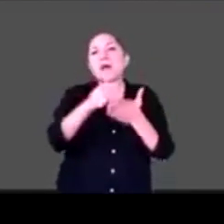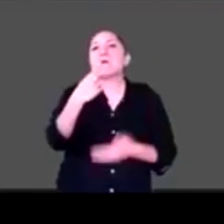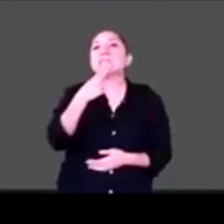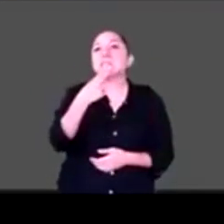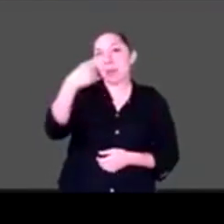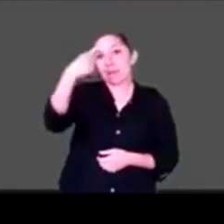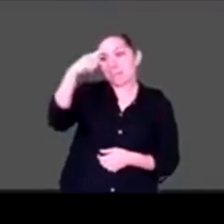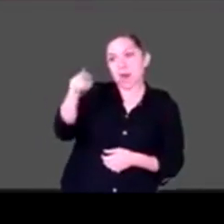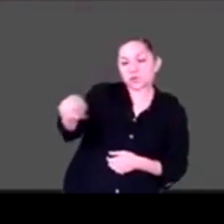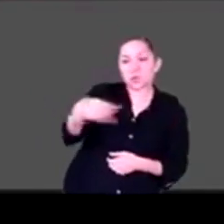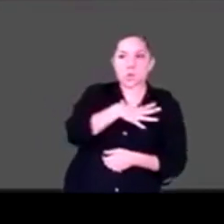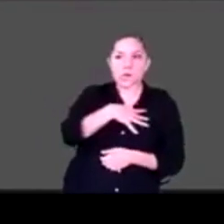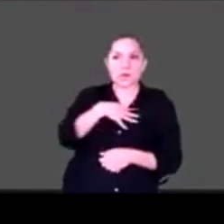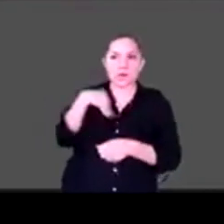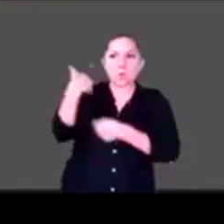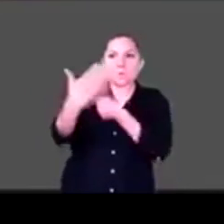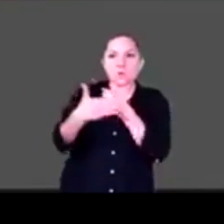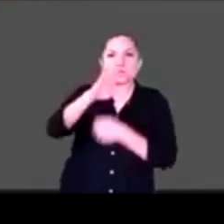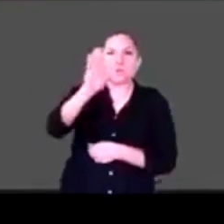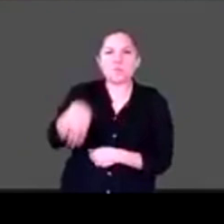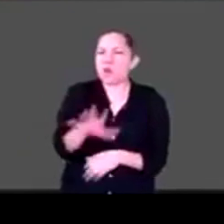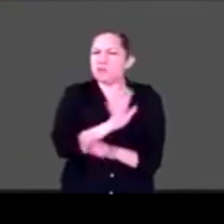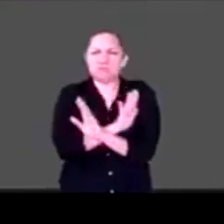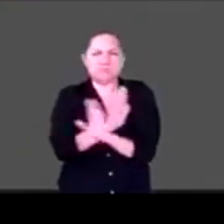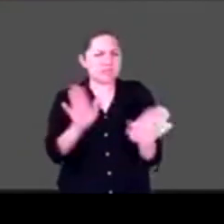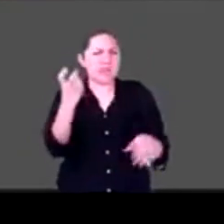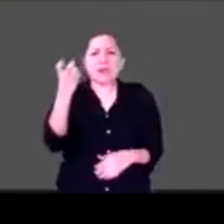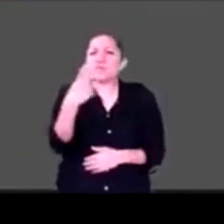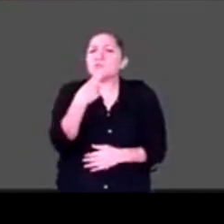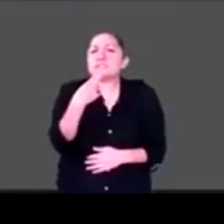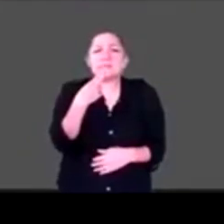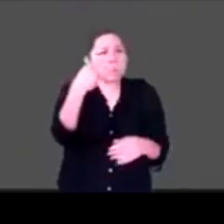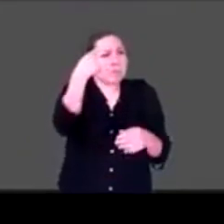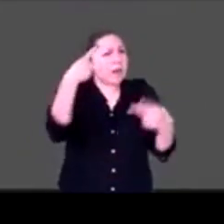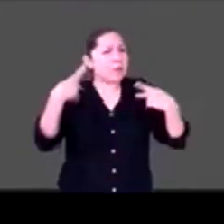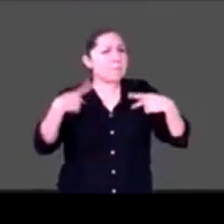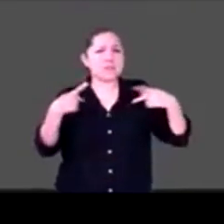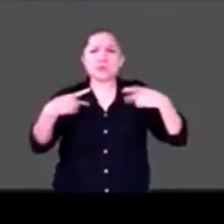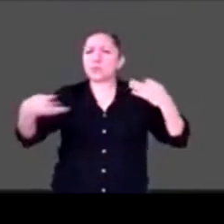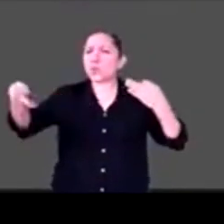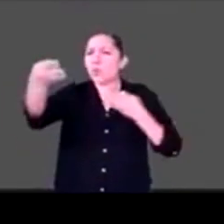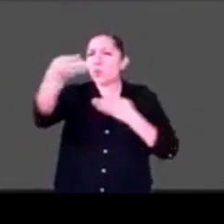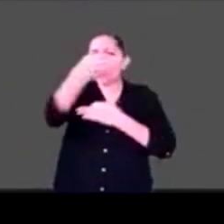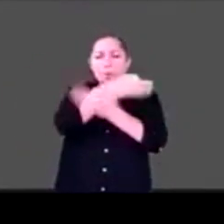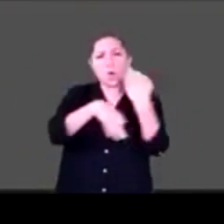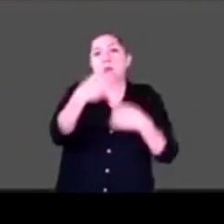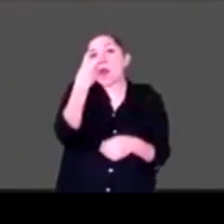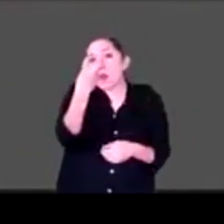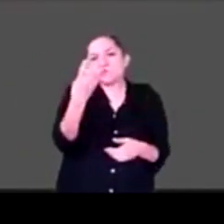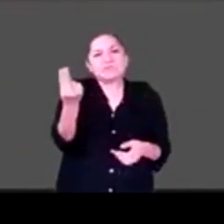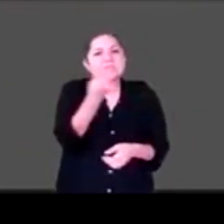creo que es una de las herramientas muy concretas, muy cortitas, con recomendaciones muy concretas para esto.